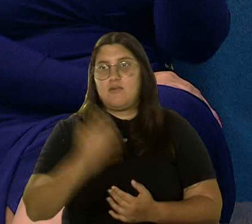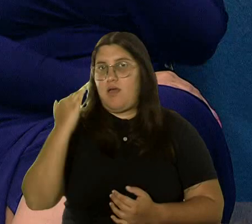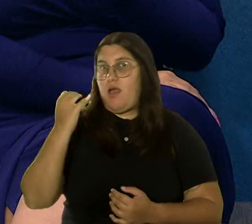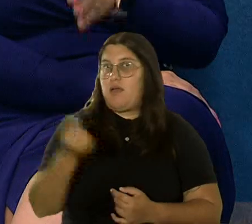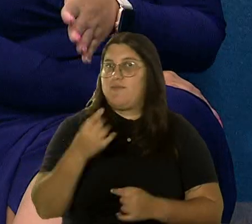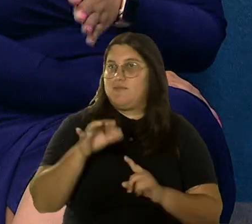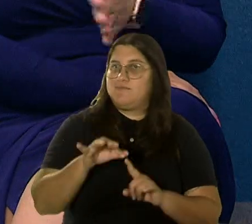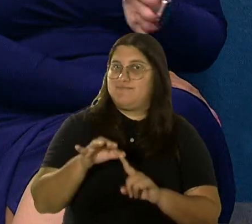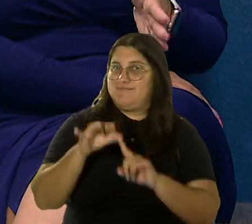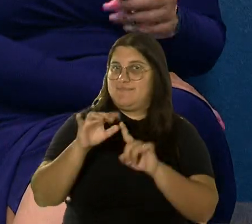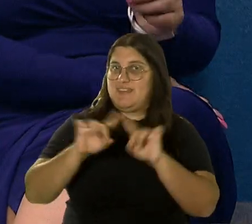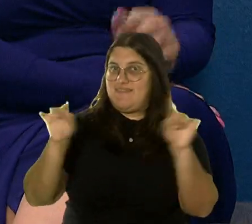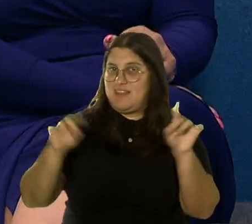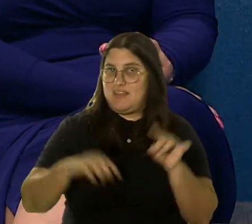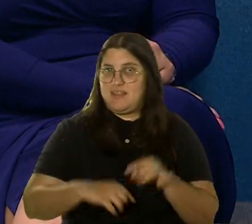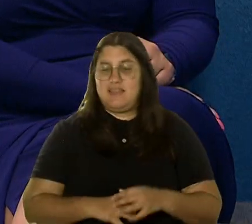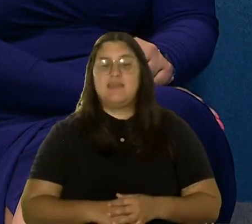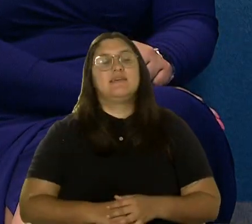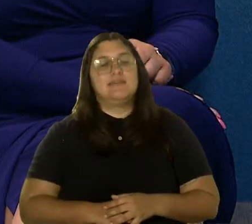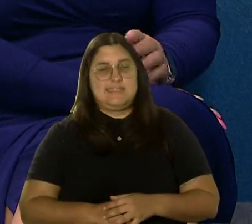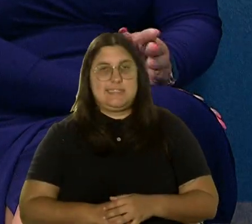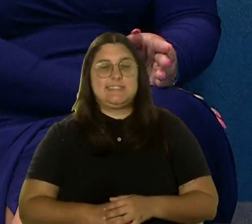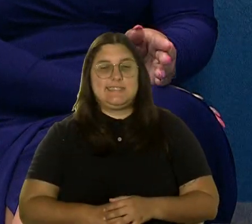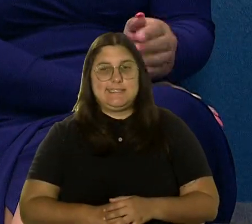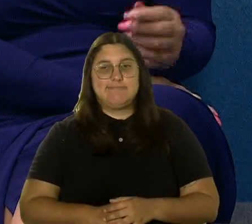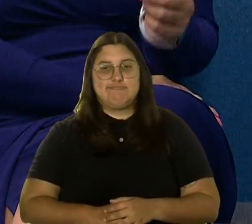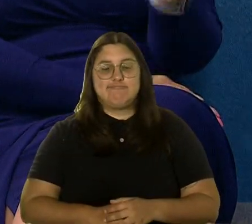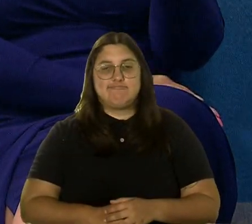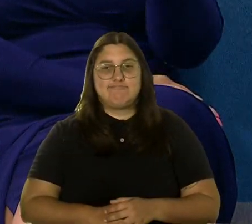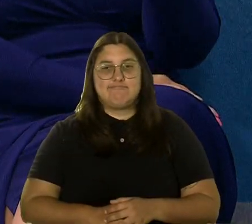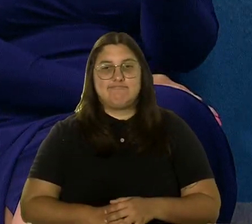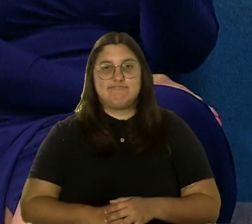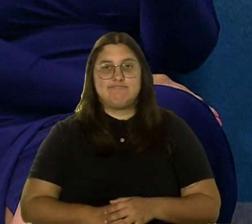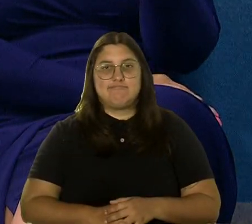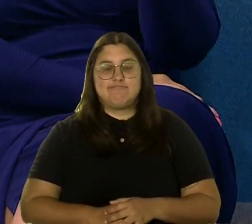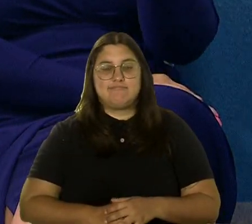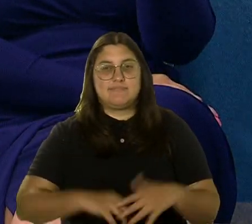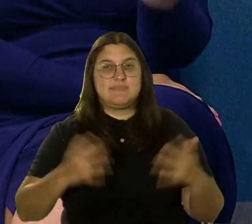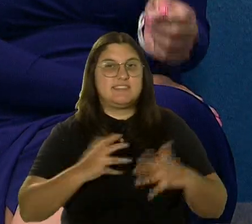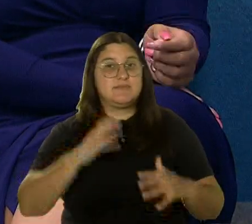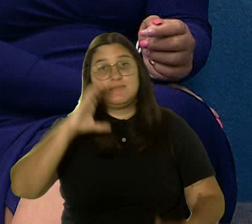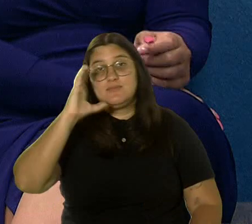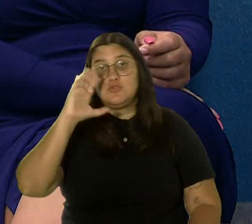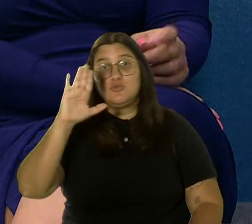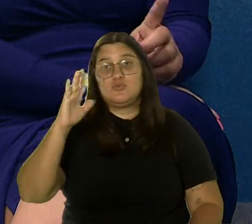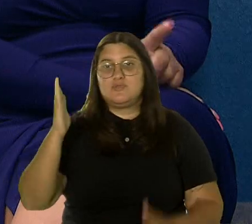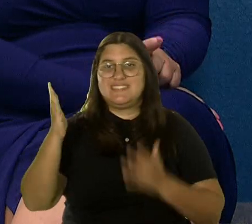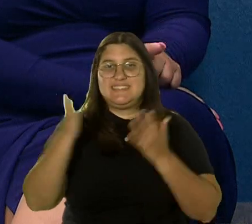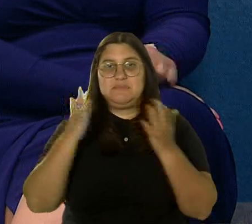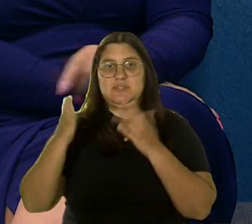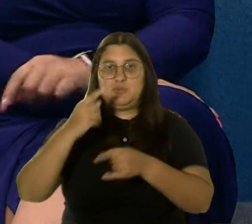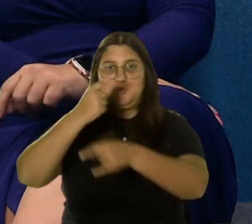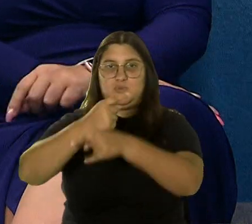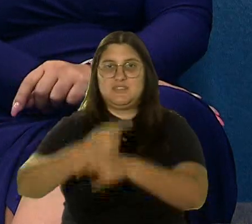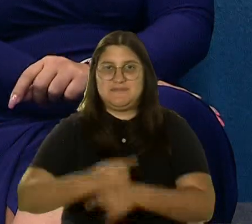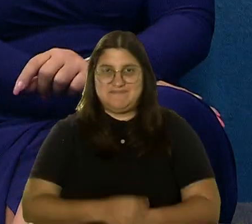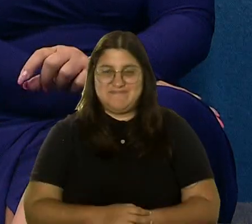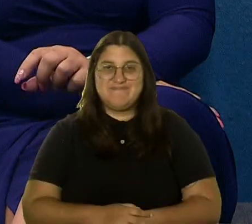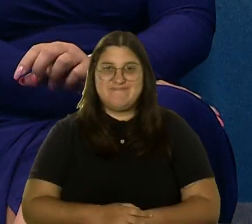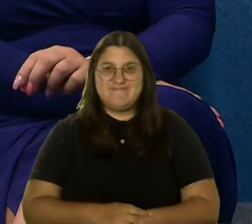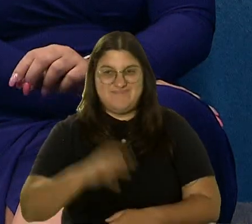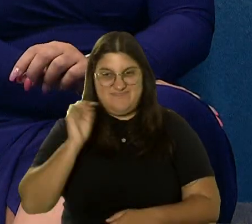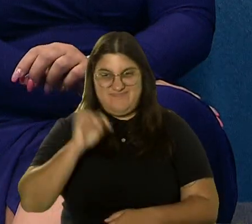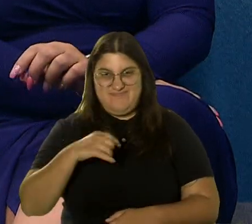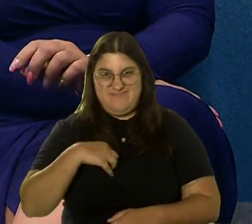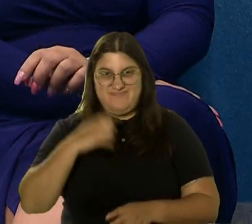entre los demás subastas o contratos existentes es el buscarlo por el servicio correcto y eso tiene mucho que